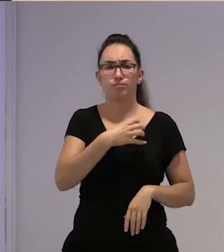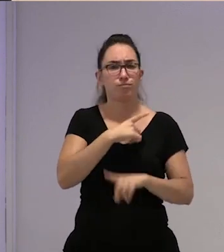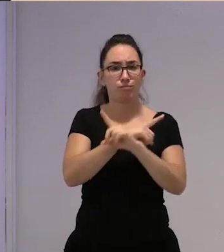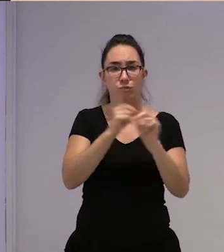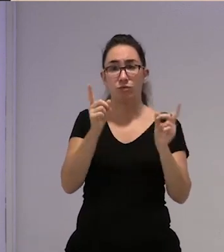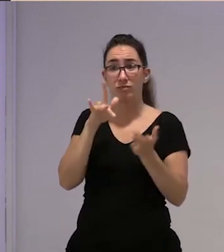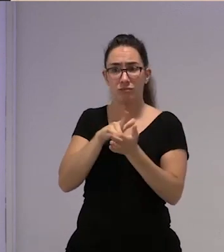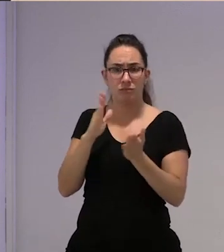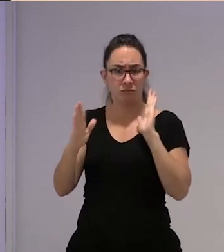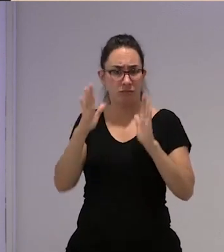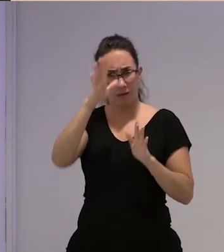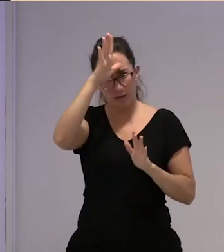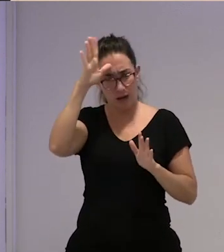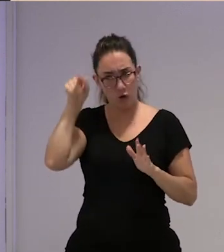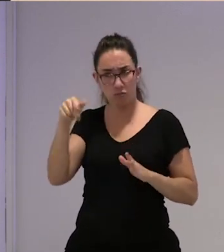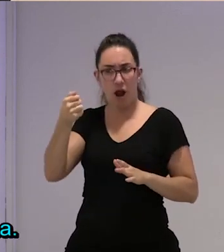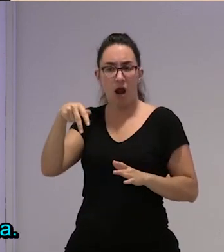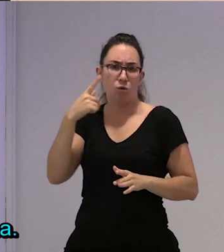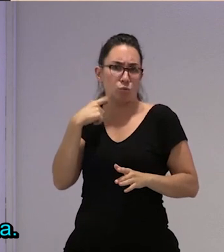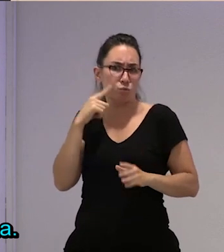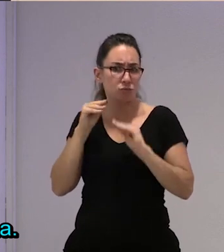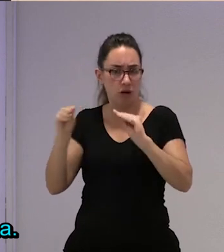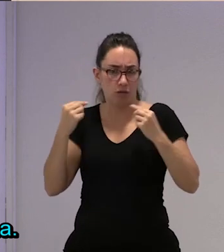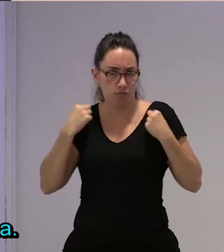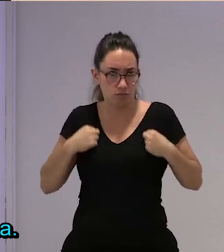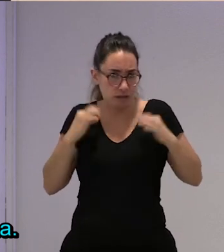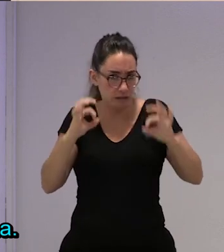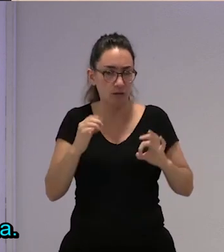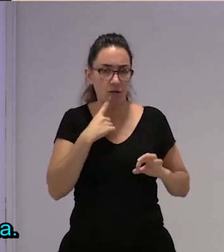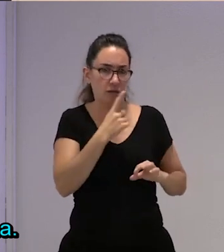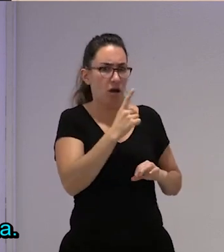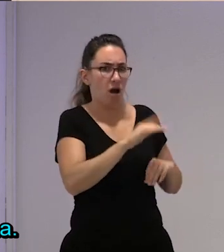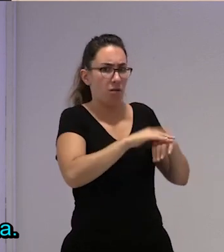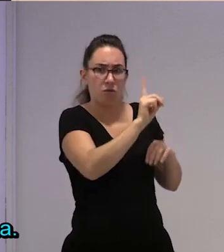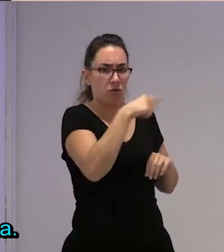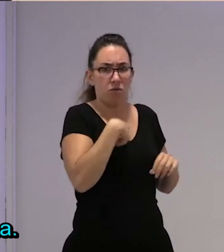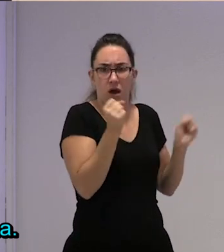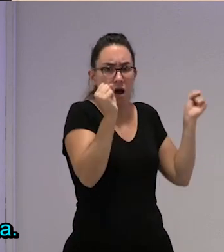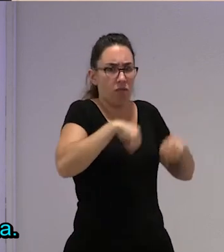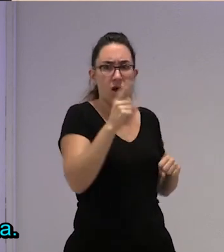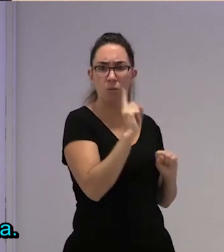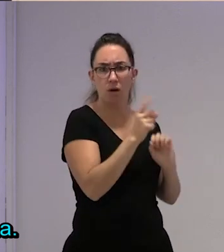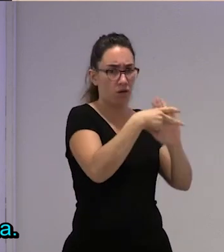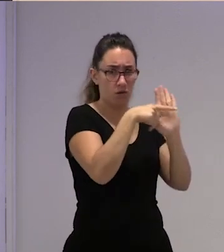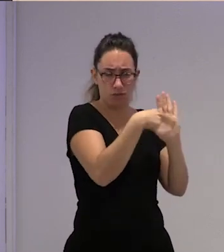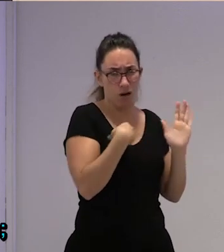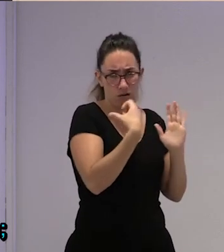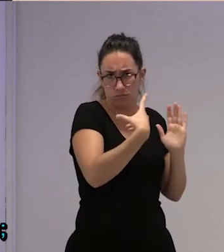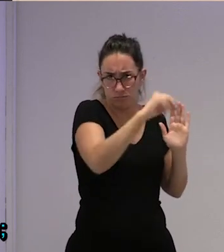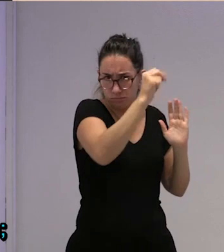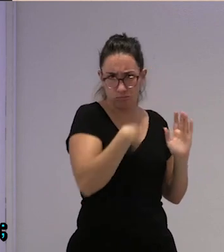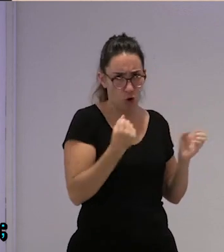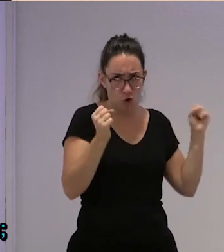ella está acostumbrada de trabajar así en verano entonces dijo que no que no estaba de acuerdo con esa con esa norma